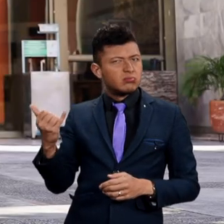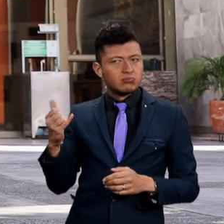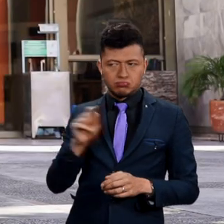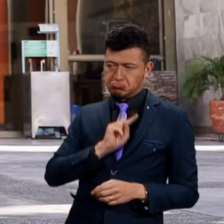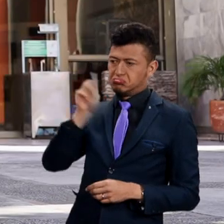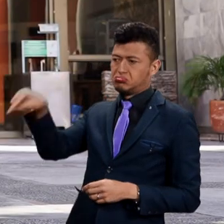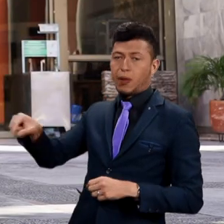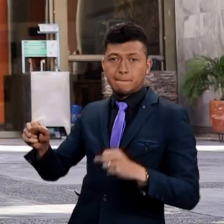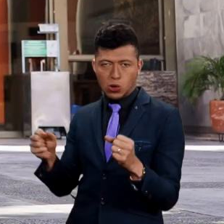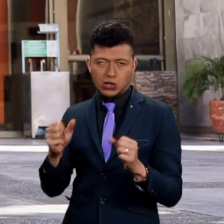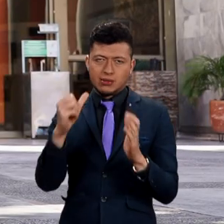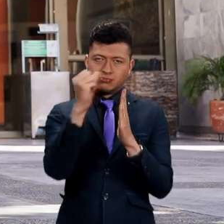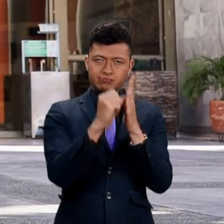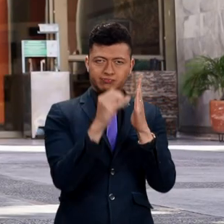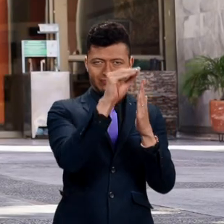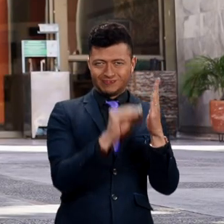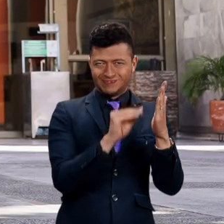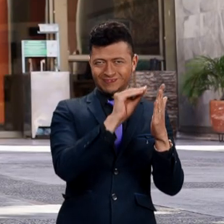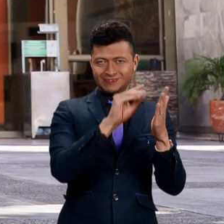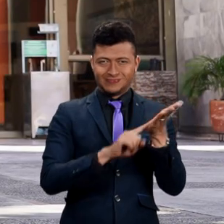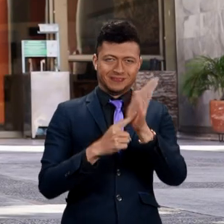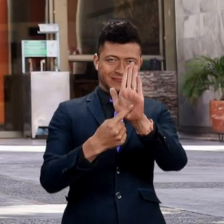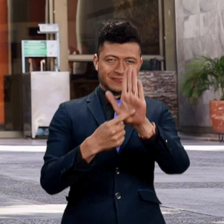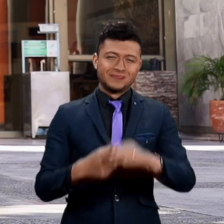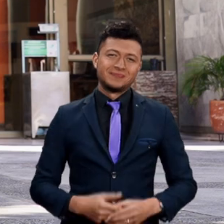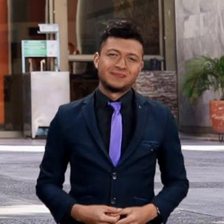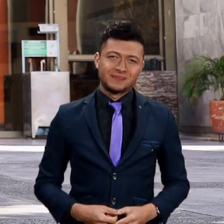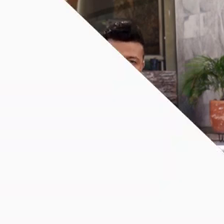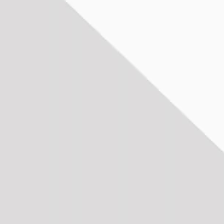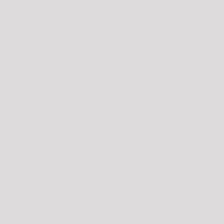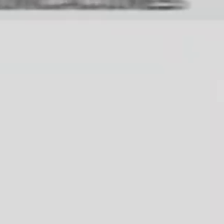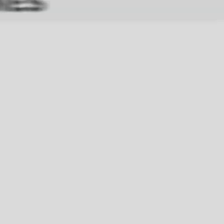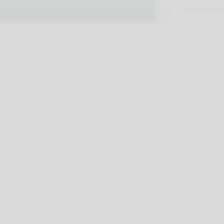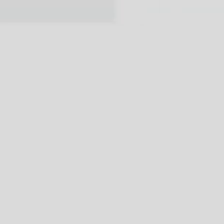mientras yo viajo hasta Bogotá, los vamos a dejar con nuestra base de datos.